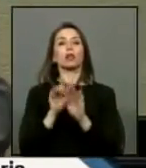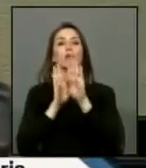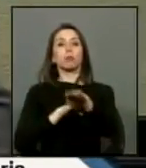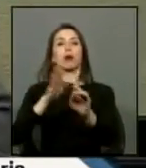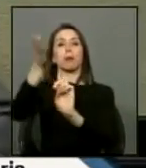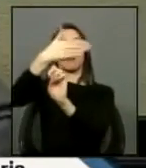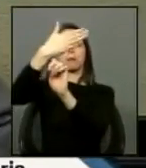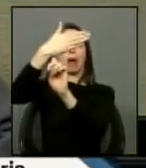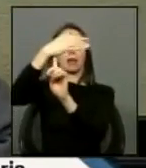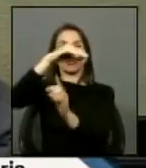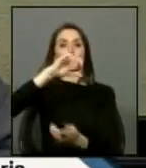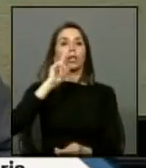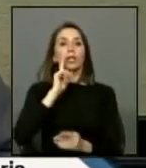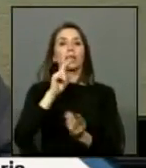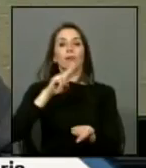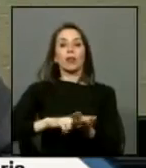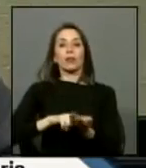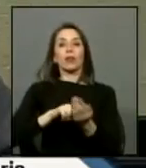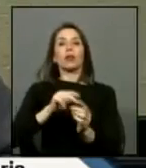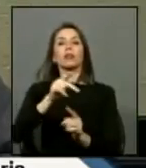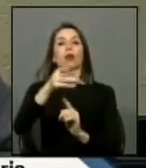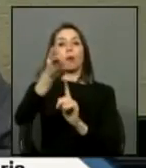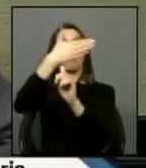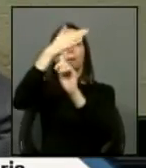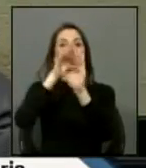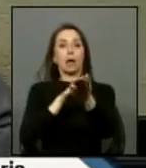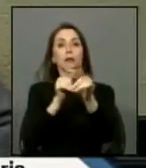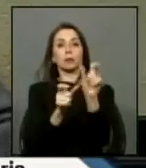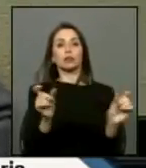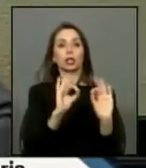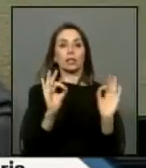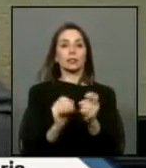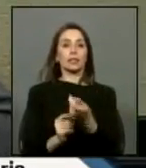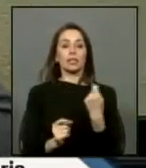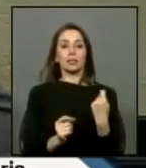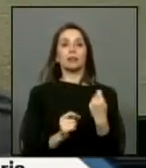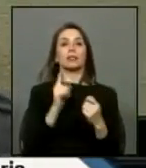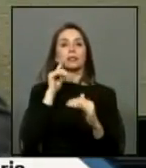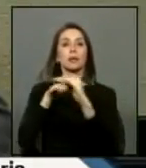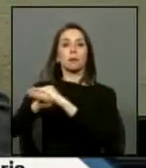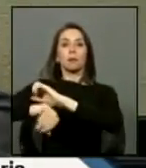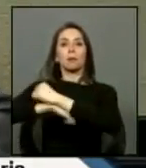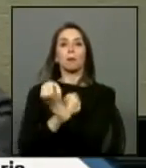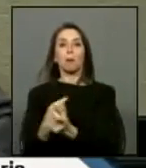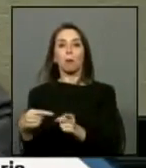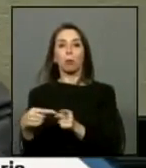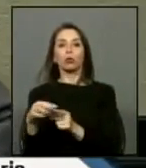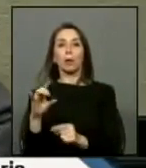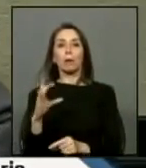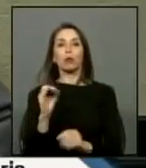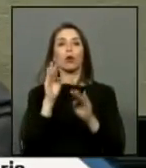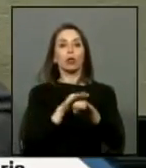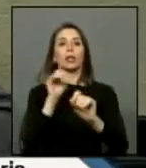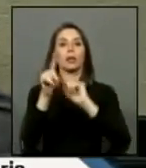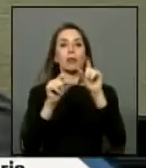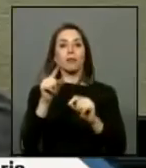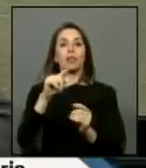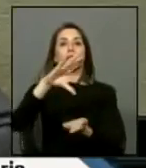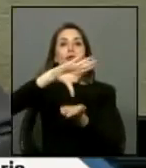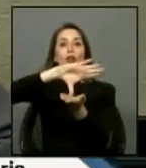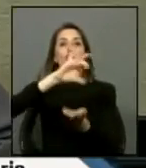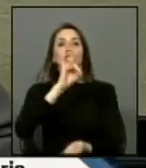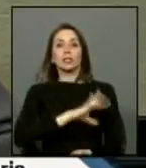de nuestro país cuando los verdaderos patriotas son los que no reciben esto son los que están en Punta de Peuco los verdaderos patriotas los que salvaron a Chile